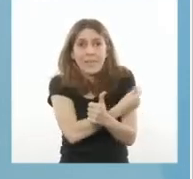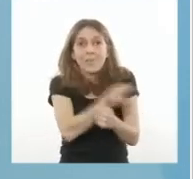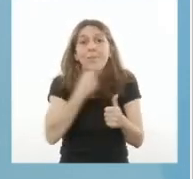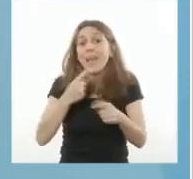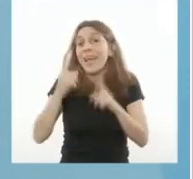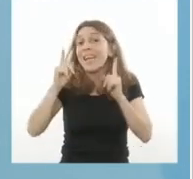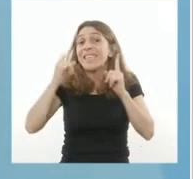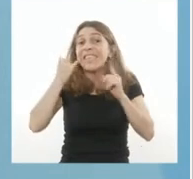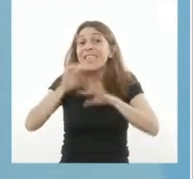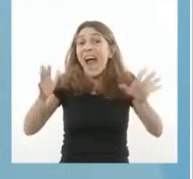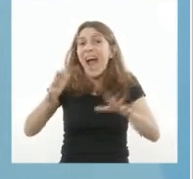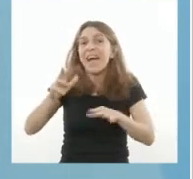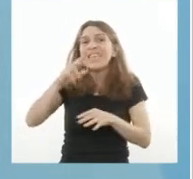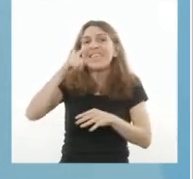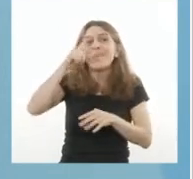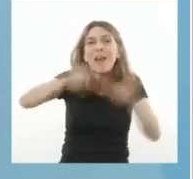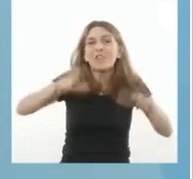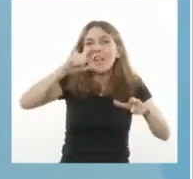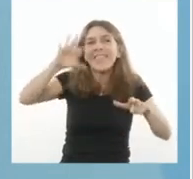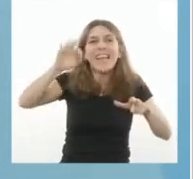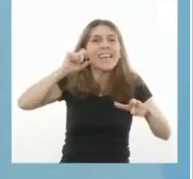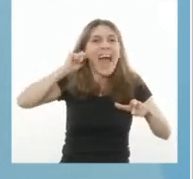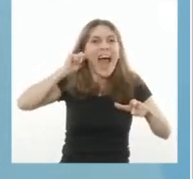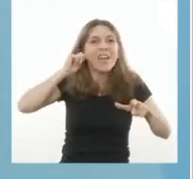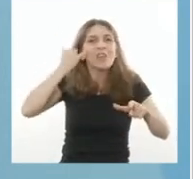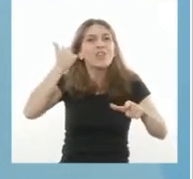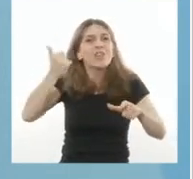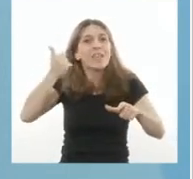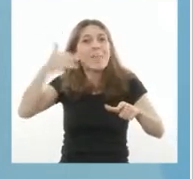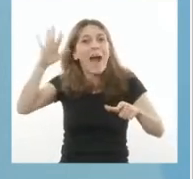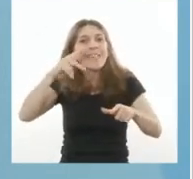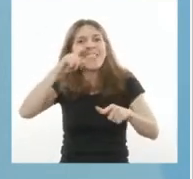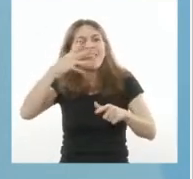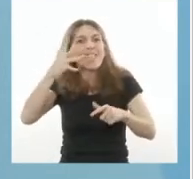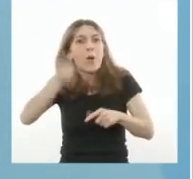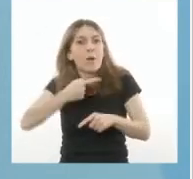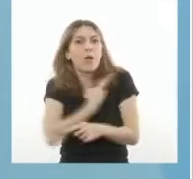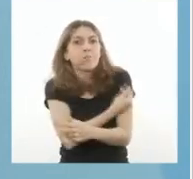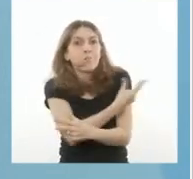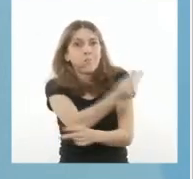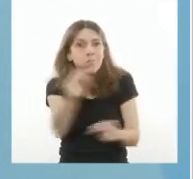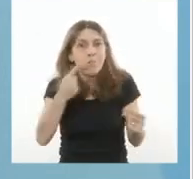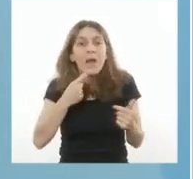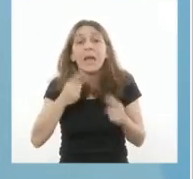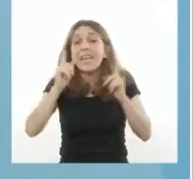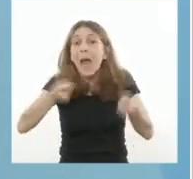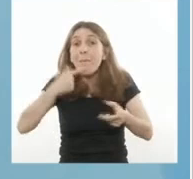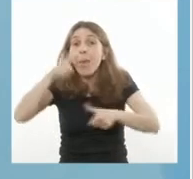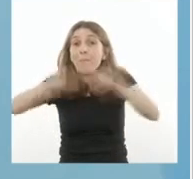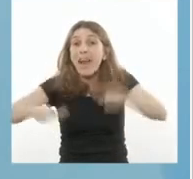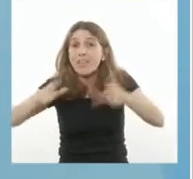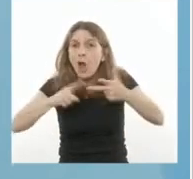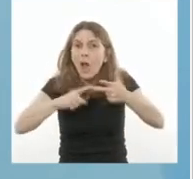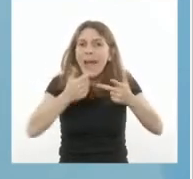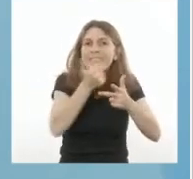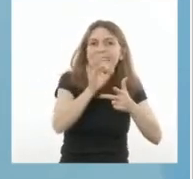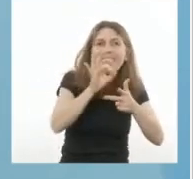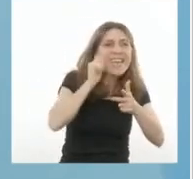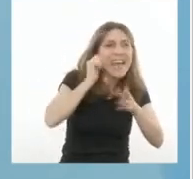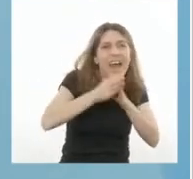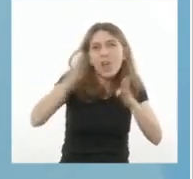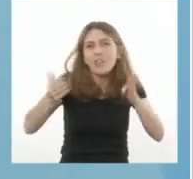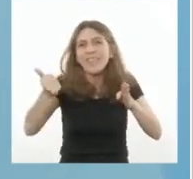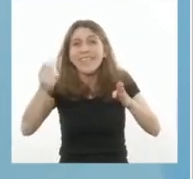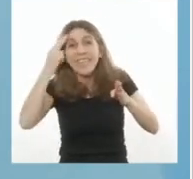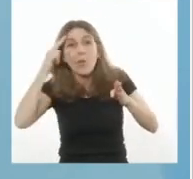mayores de 70 años vacunados y con alrededor del 50% de las personas de entre 60 y 69